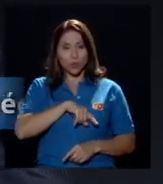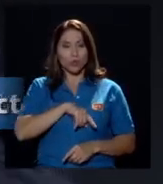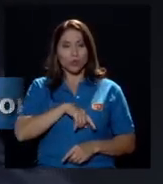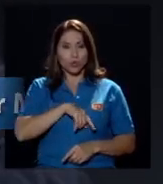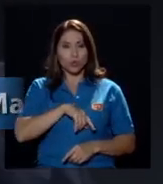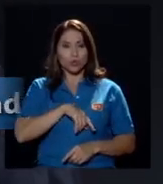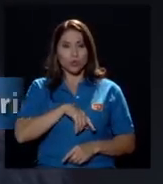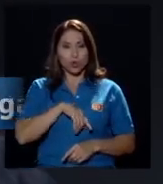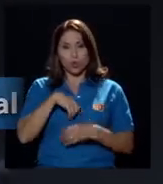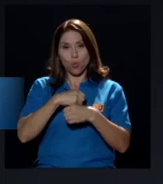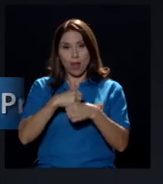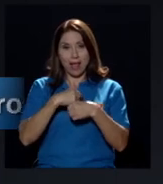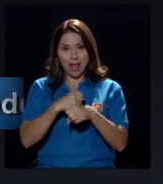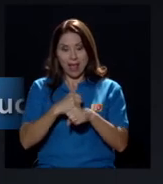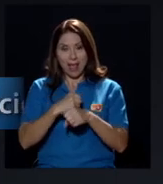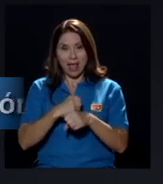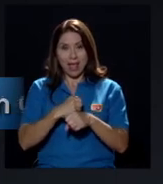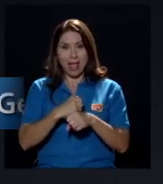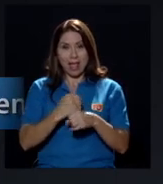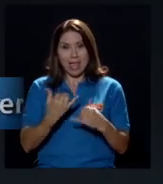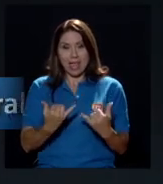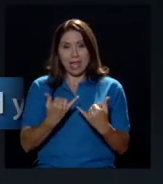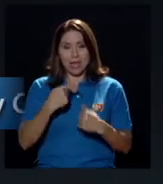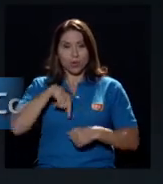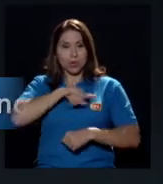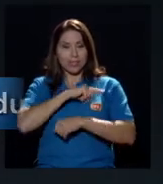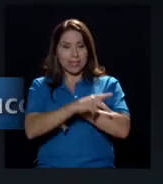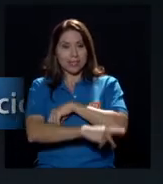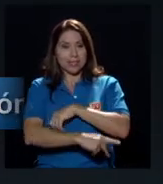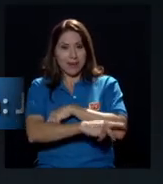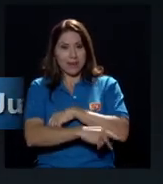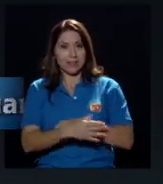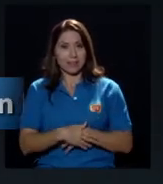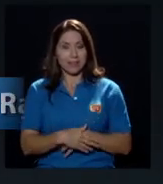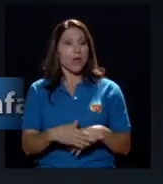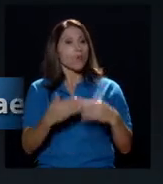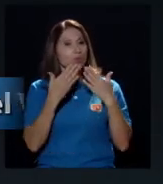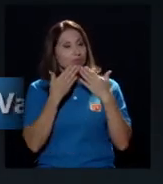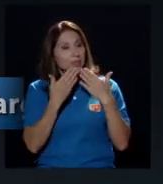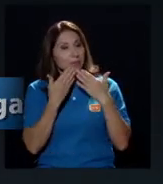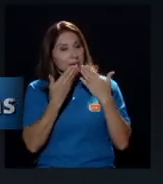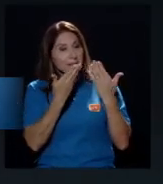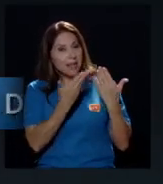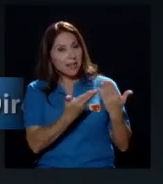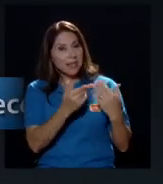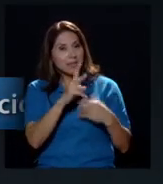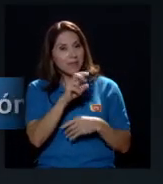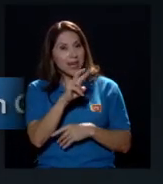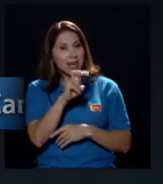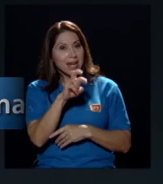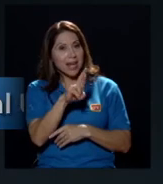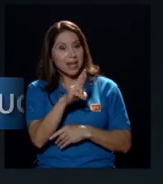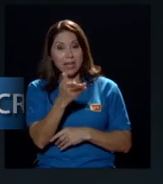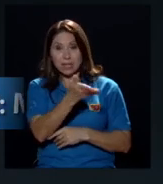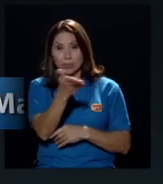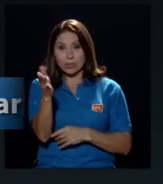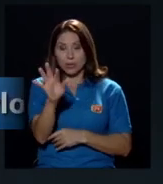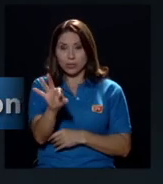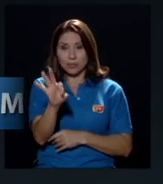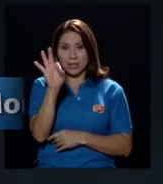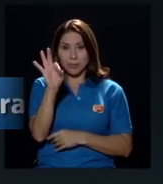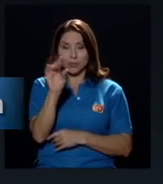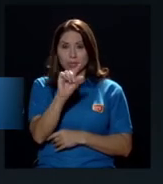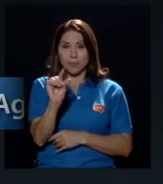practicamos en nuestras tierras Muchísimas gracias Don Berner y a las amigas amigos los invitamos para que la